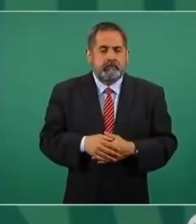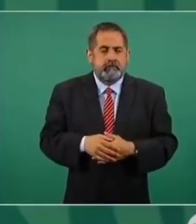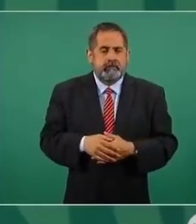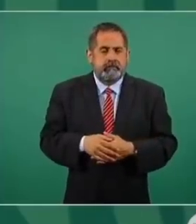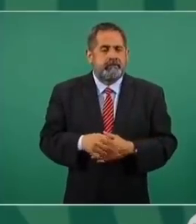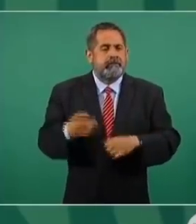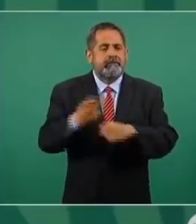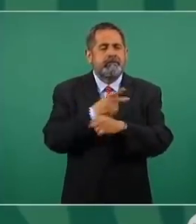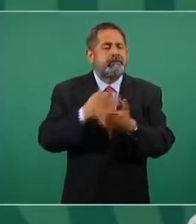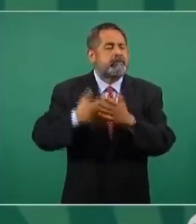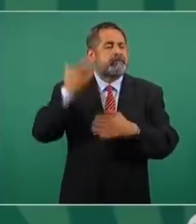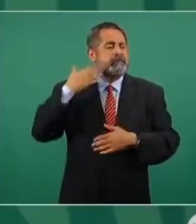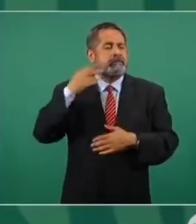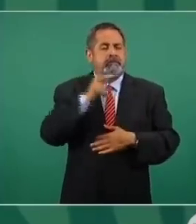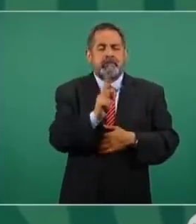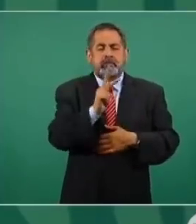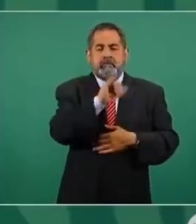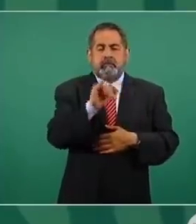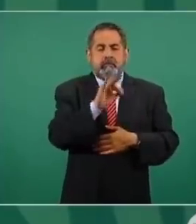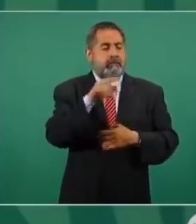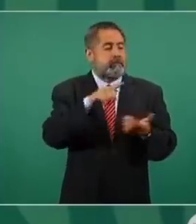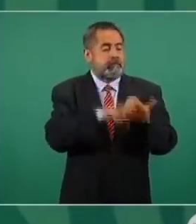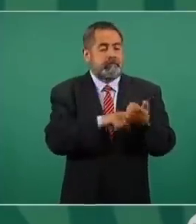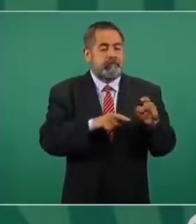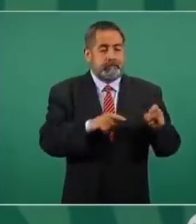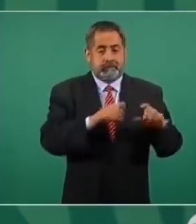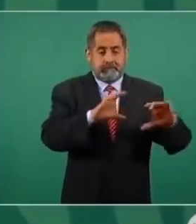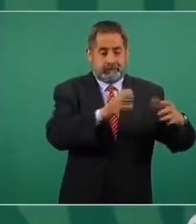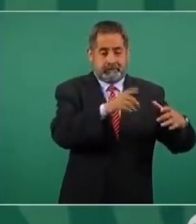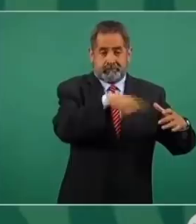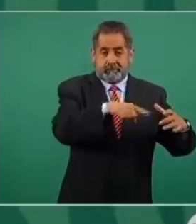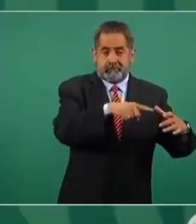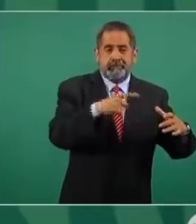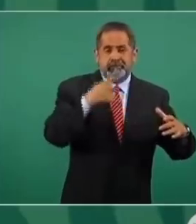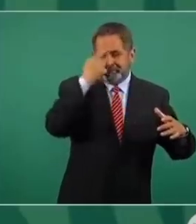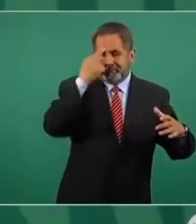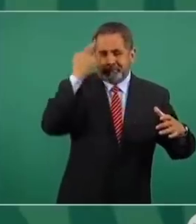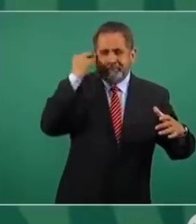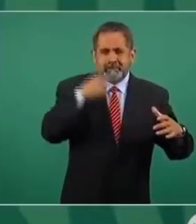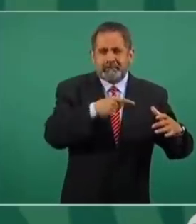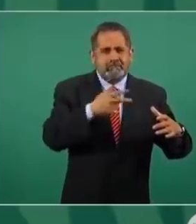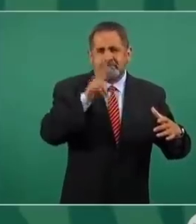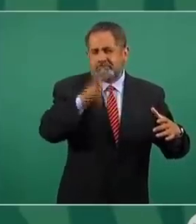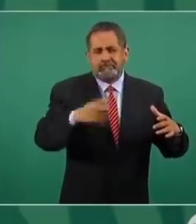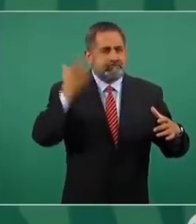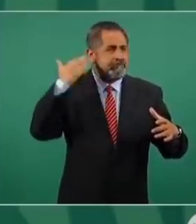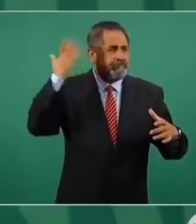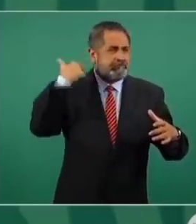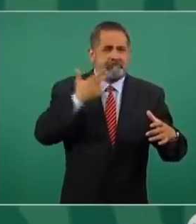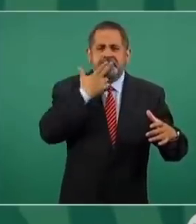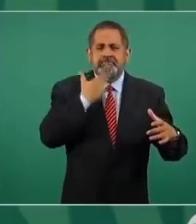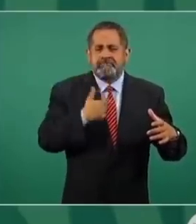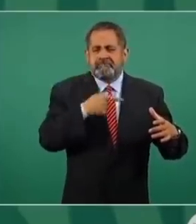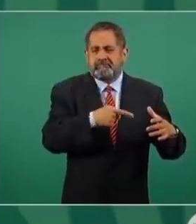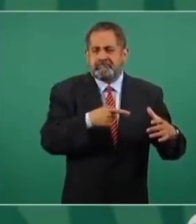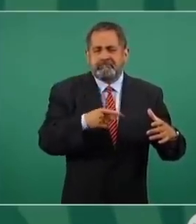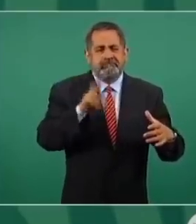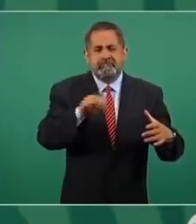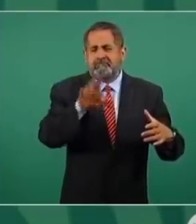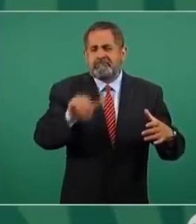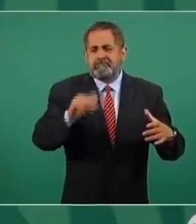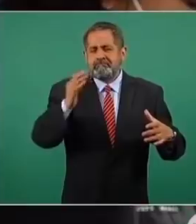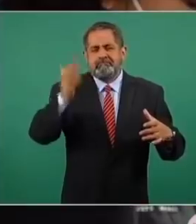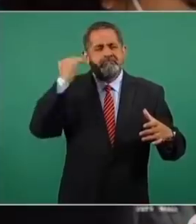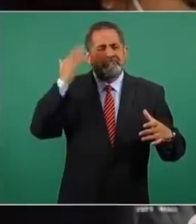Poder Judicial ese Consejo de la Judicatura no servía nunca